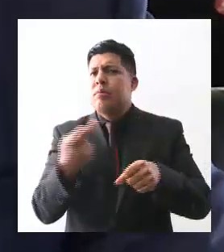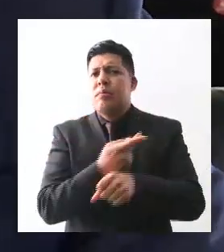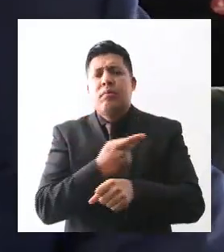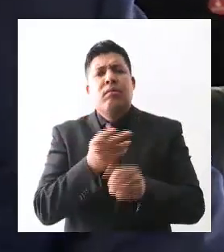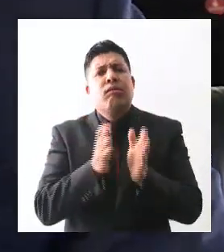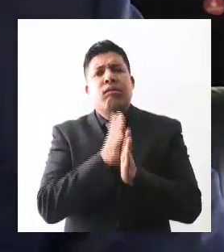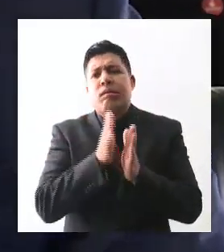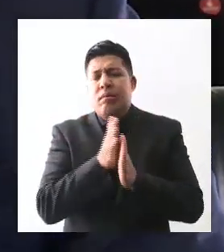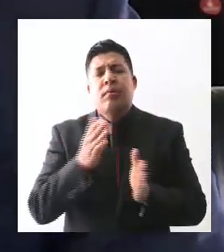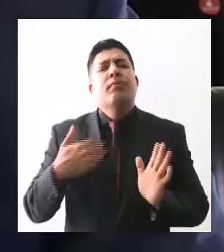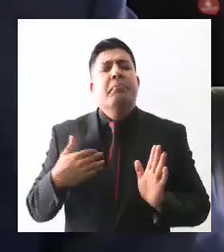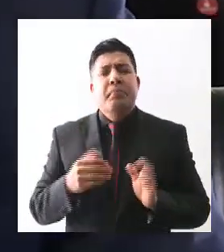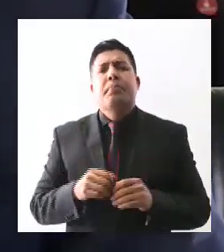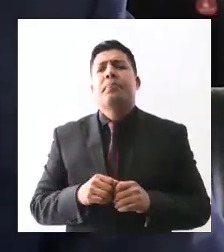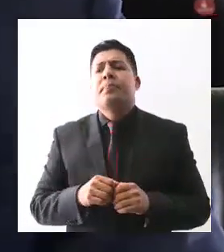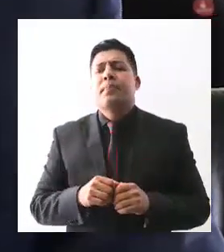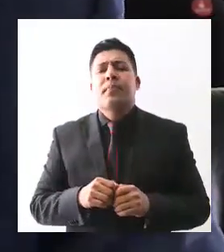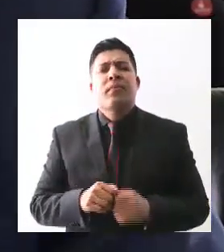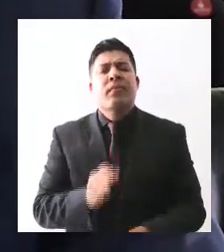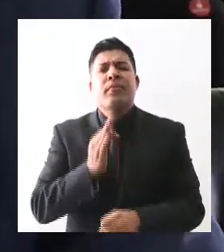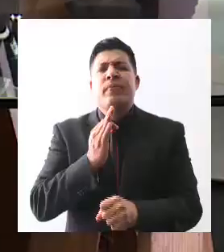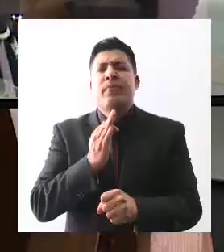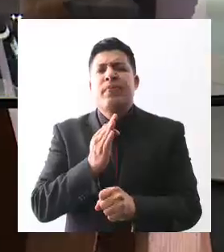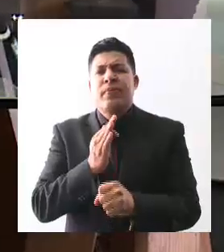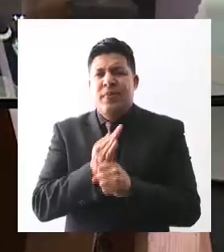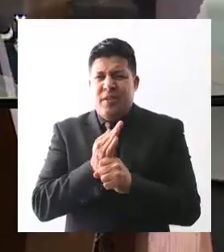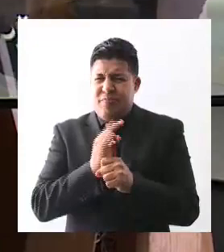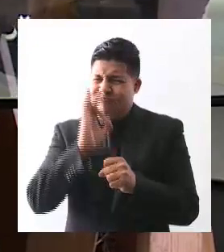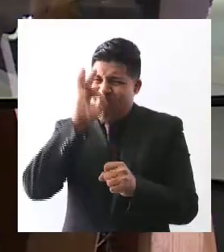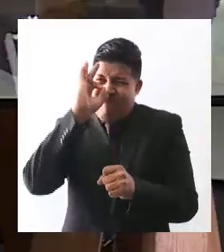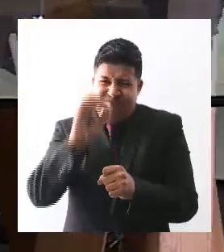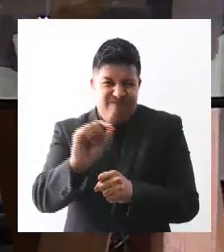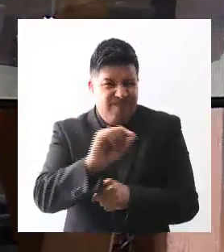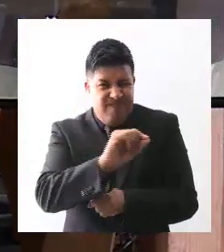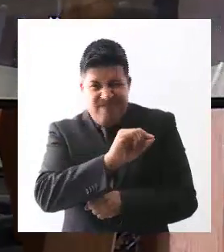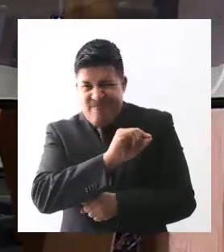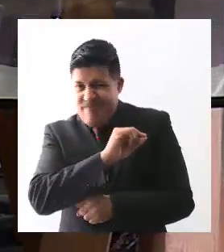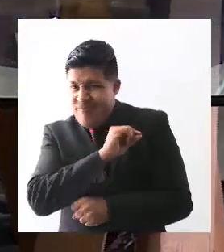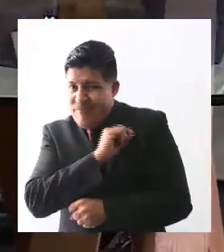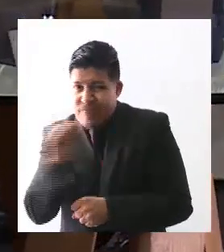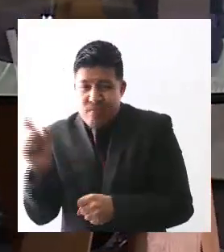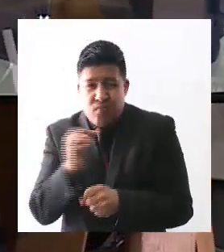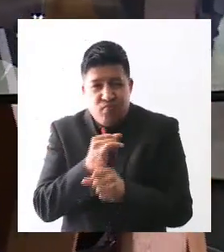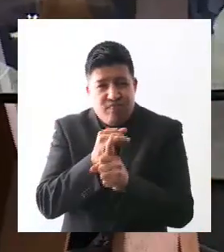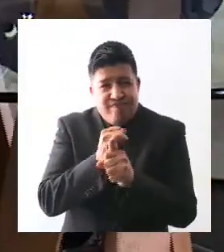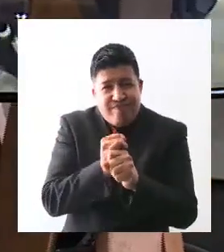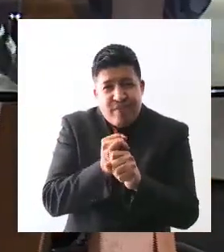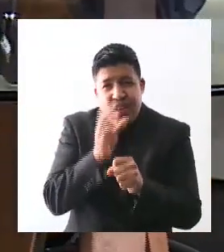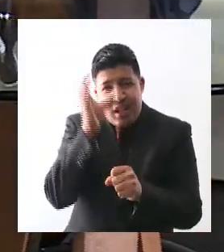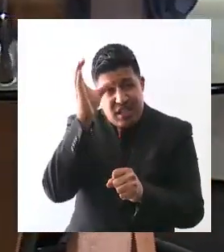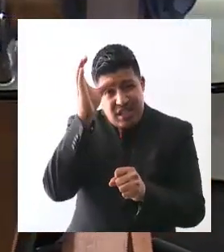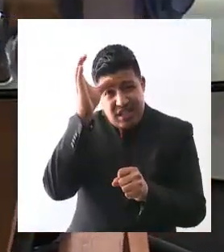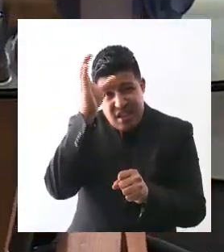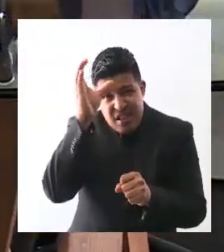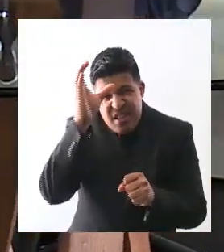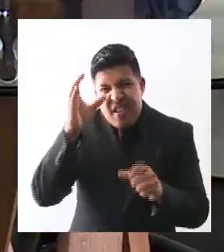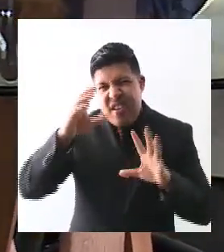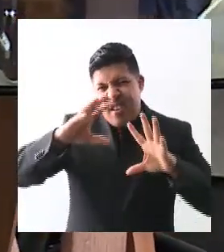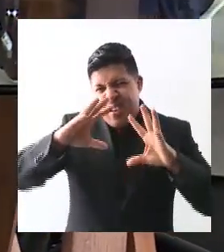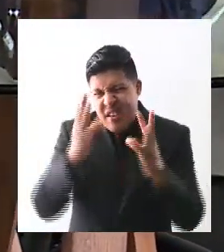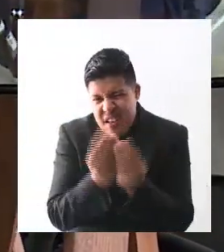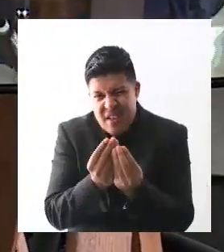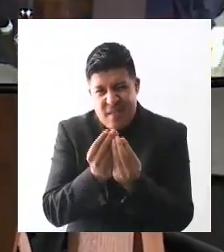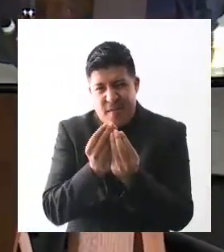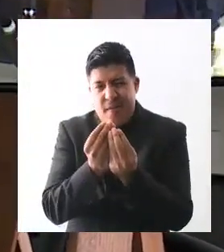locales, sino exclusivamente científicos y técnicos la solución de abasto de agua a la zona metropolitana de